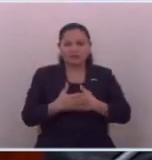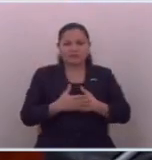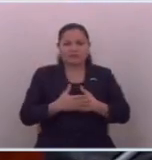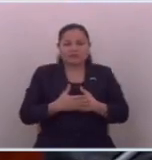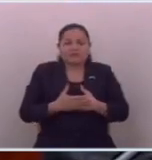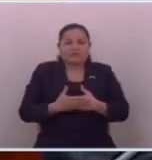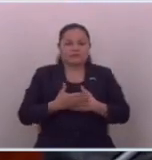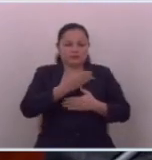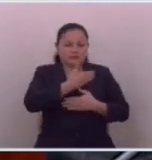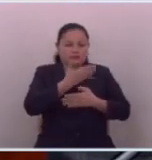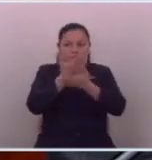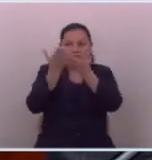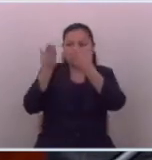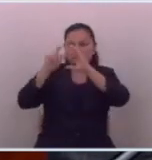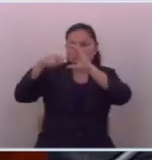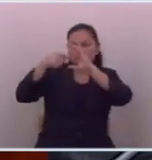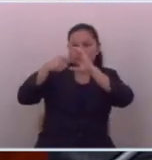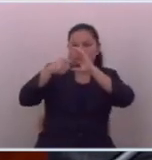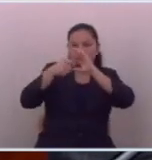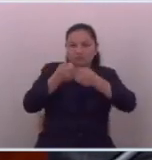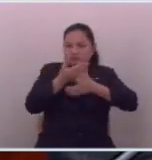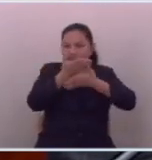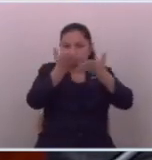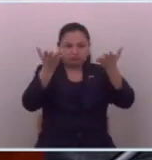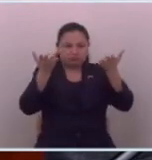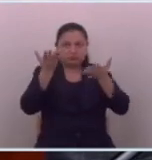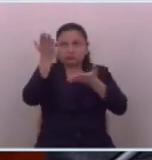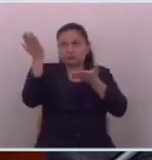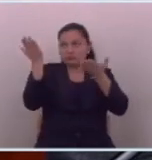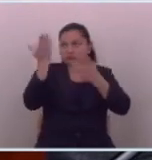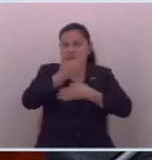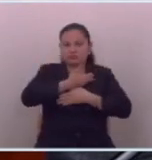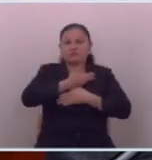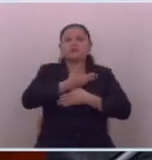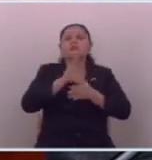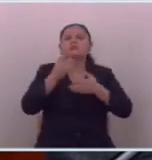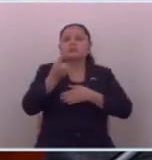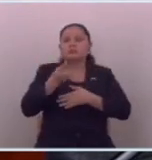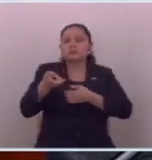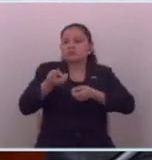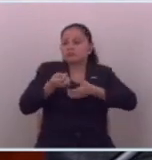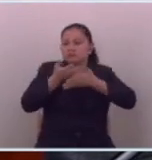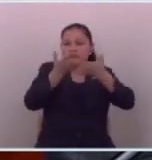y que culpa que ellos saquen ese contenido pues y porque le dan material a ustedes pues